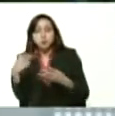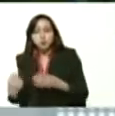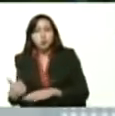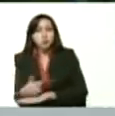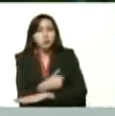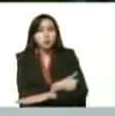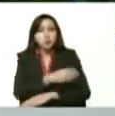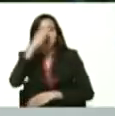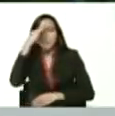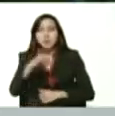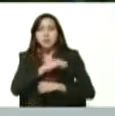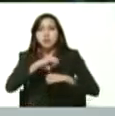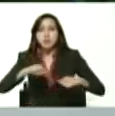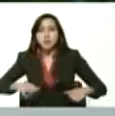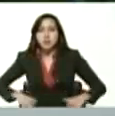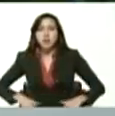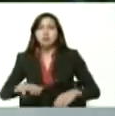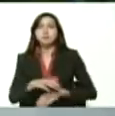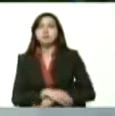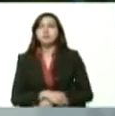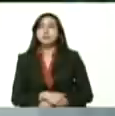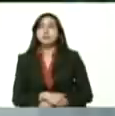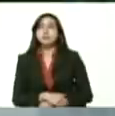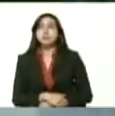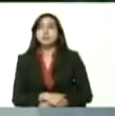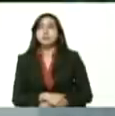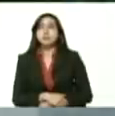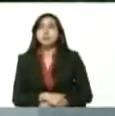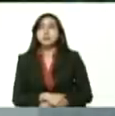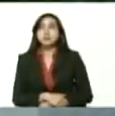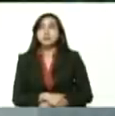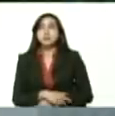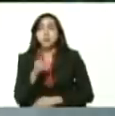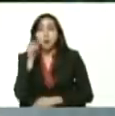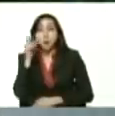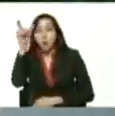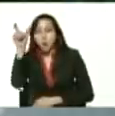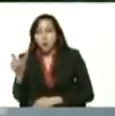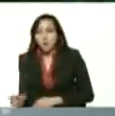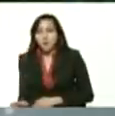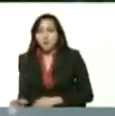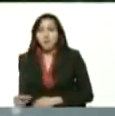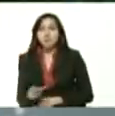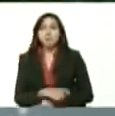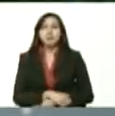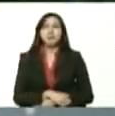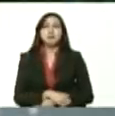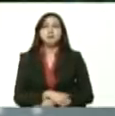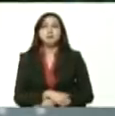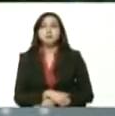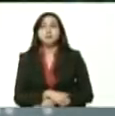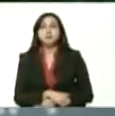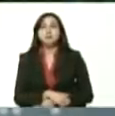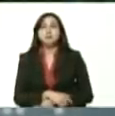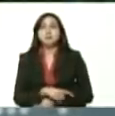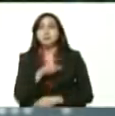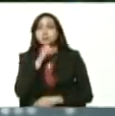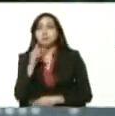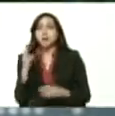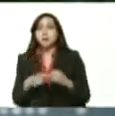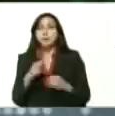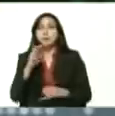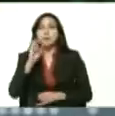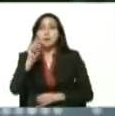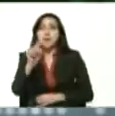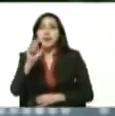de Pedro Rafael Techea Techea Techea tremendo